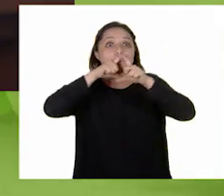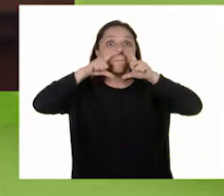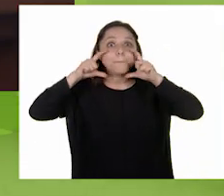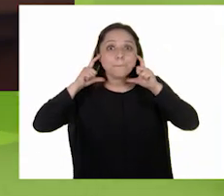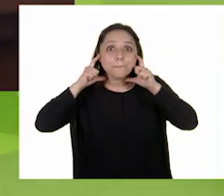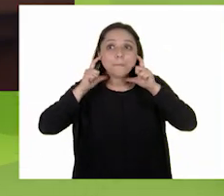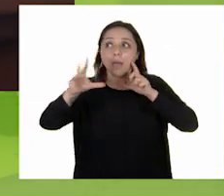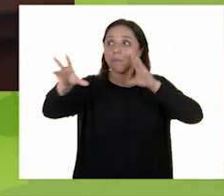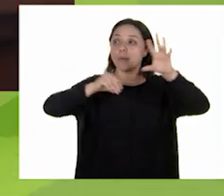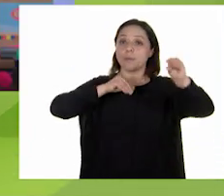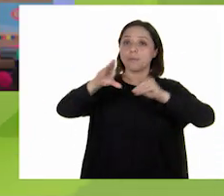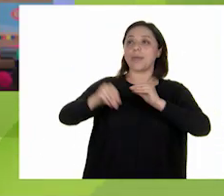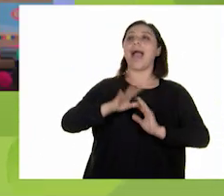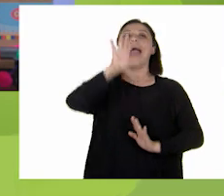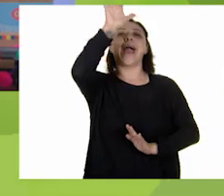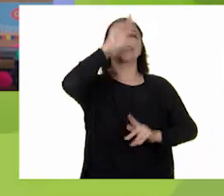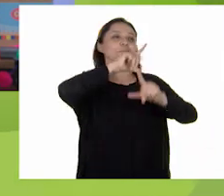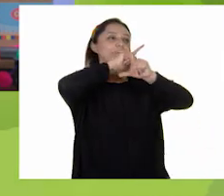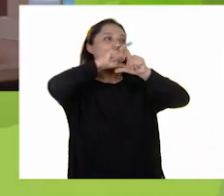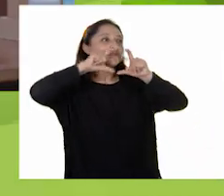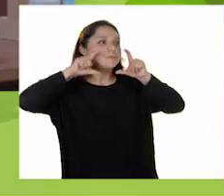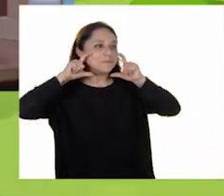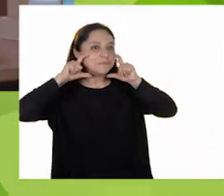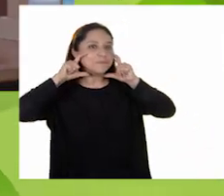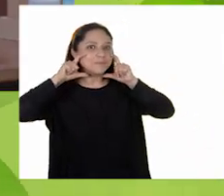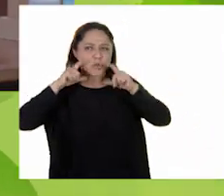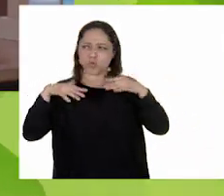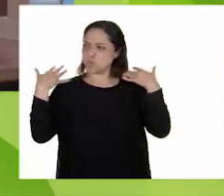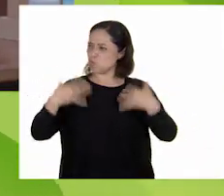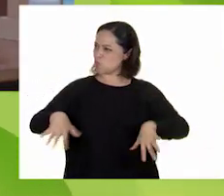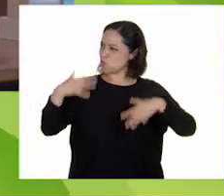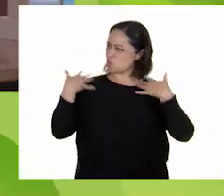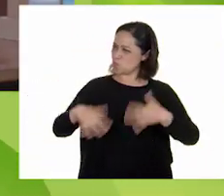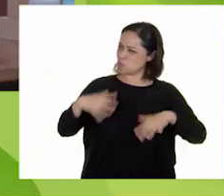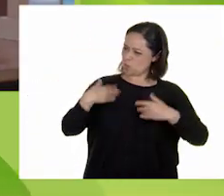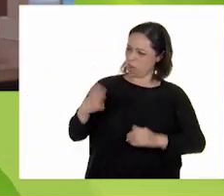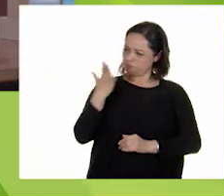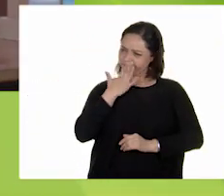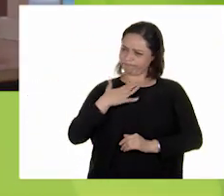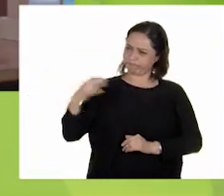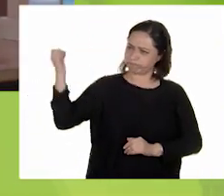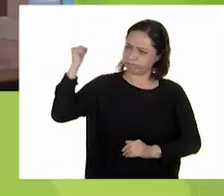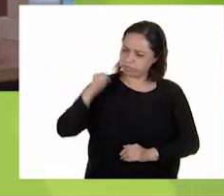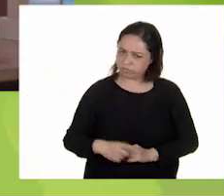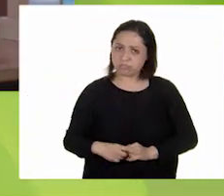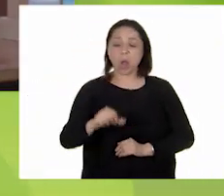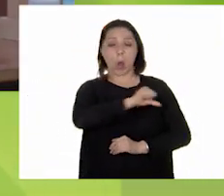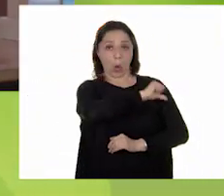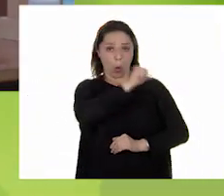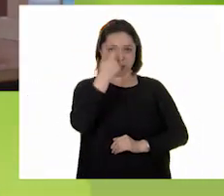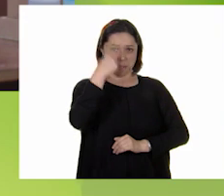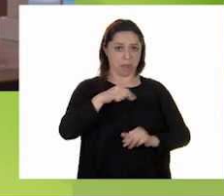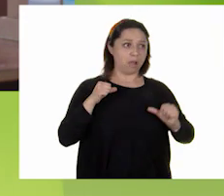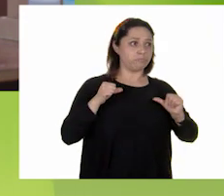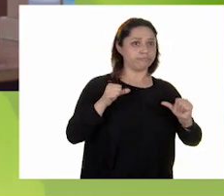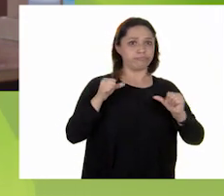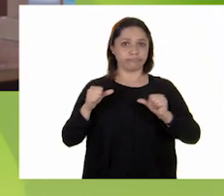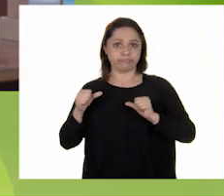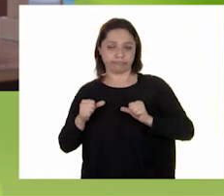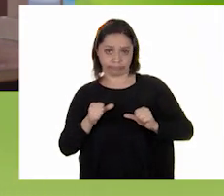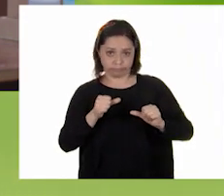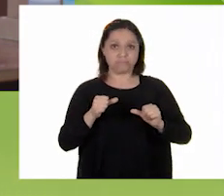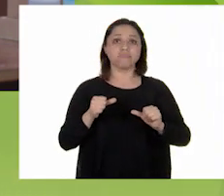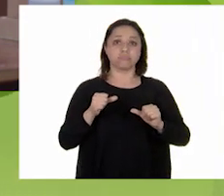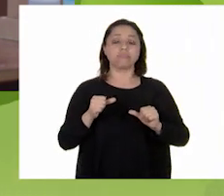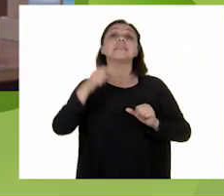contagio. ¡Un cubrebocas! ¡Guau de perro! ¡Son muy buenas! También hay otras cosas para mantenernos a salvo. ¡Mantener